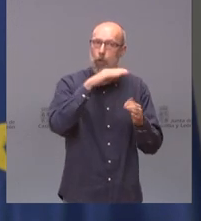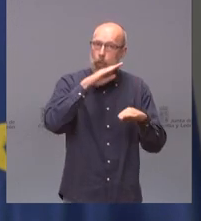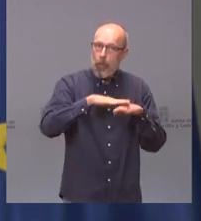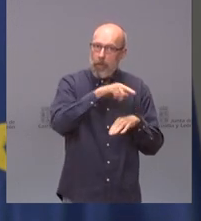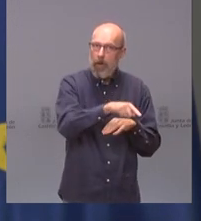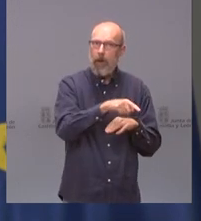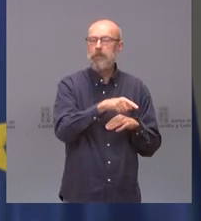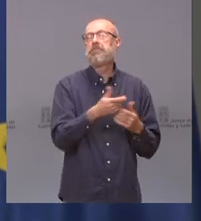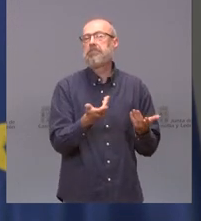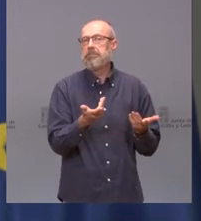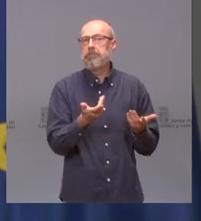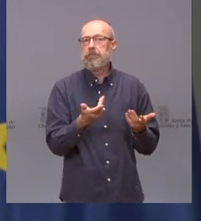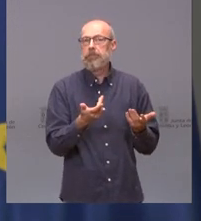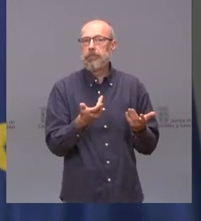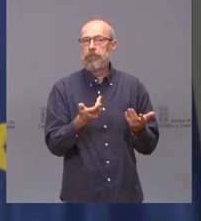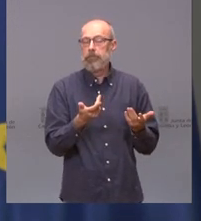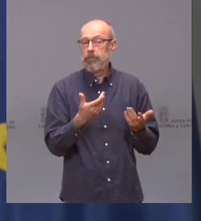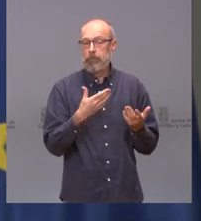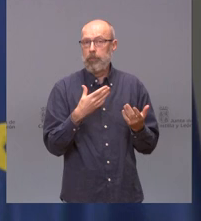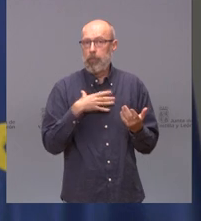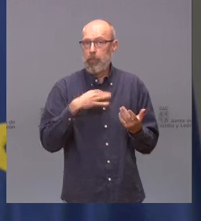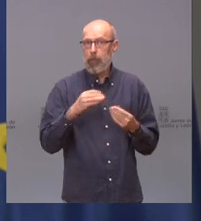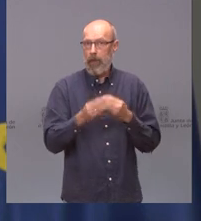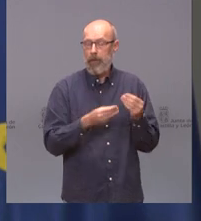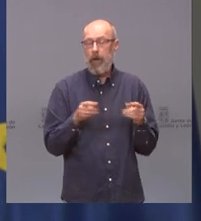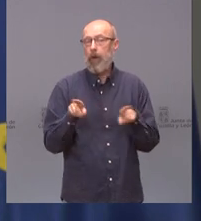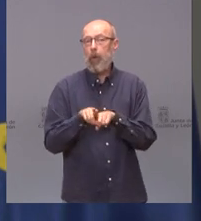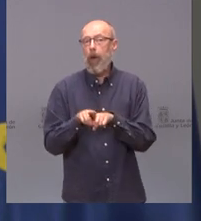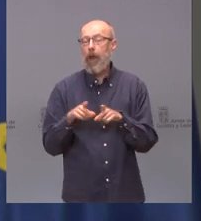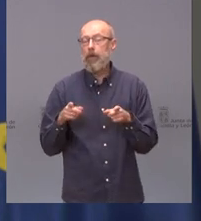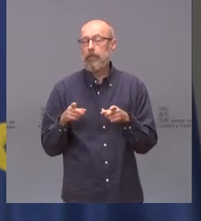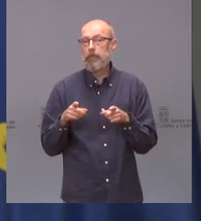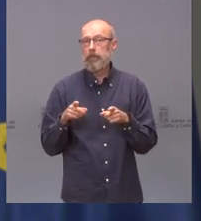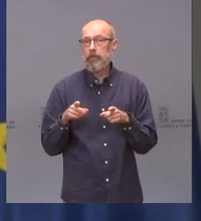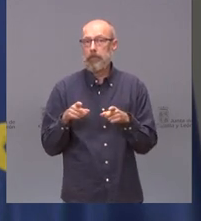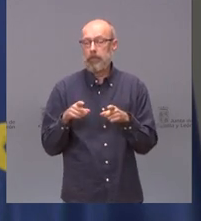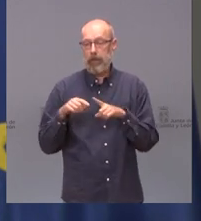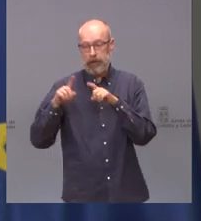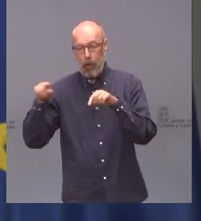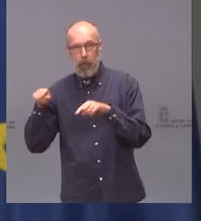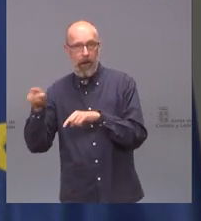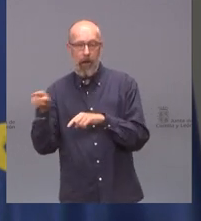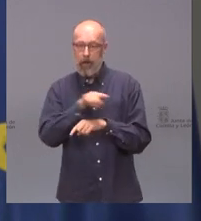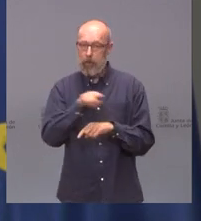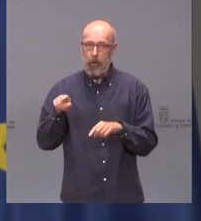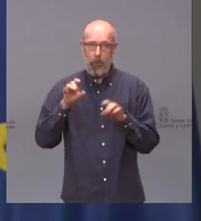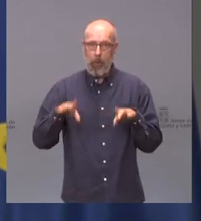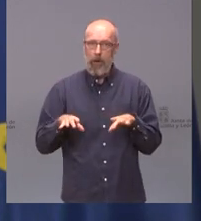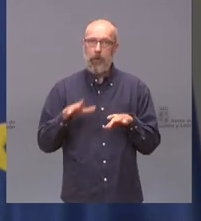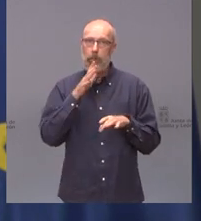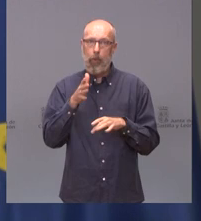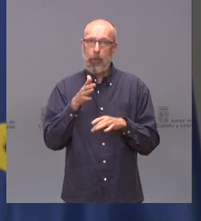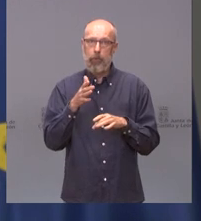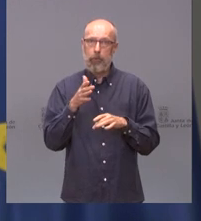se procederá, como no puede ser de otra manera, igual que se va a proceder en Segovia con el acuerdo unánime